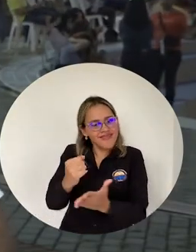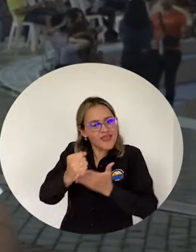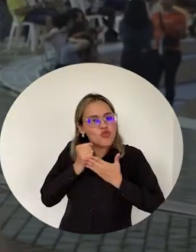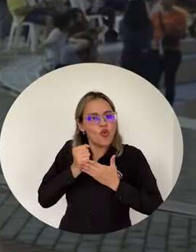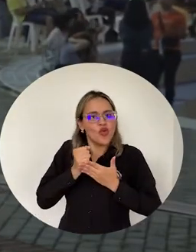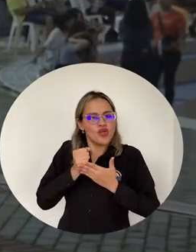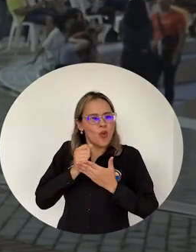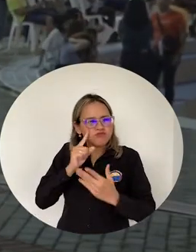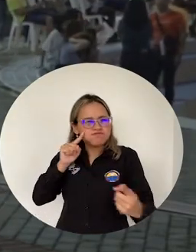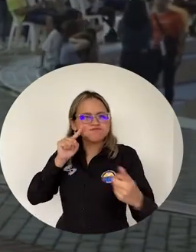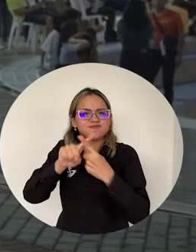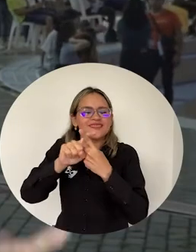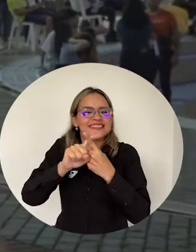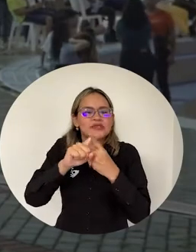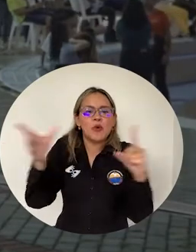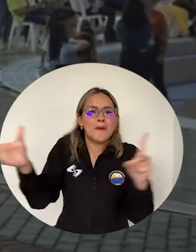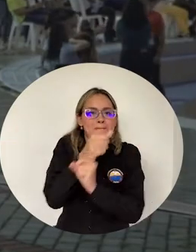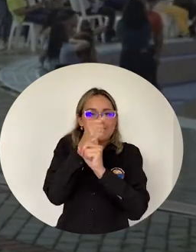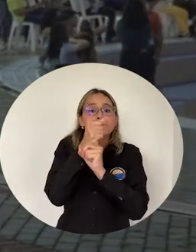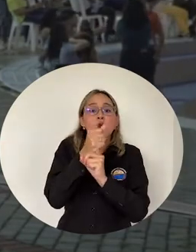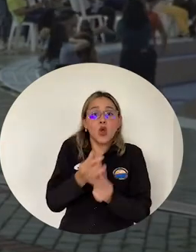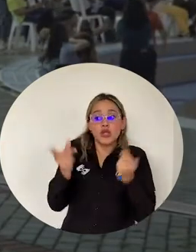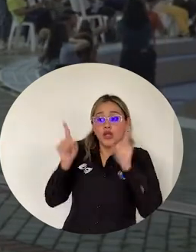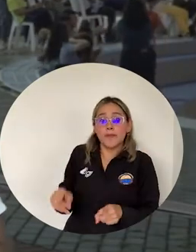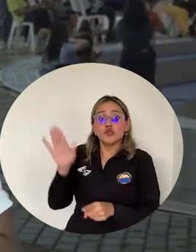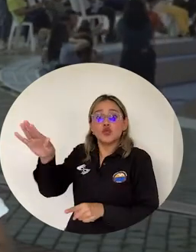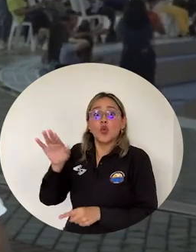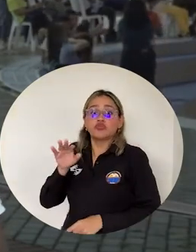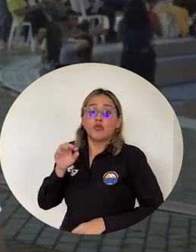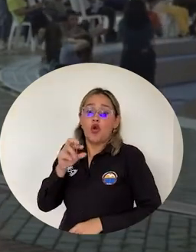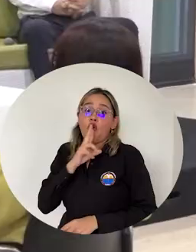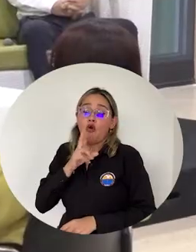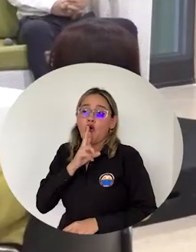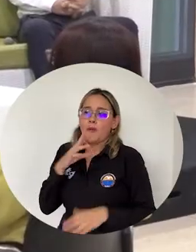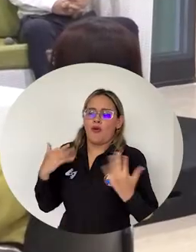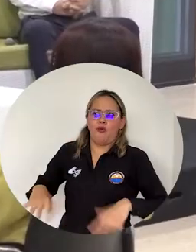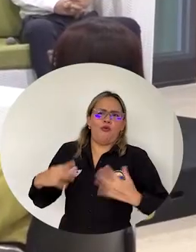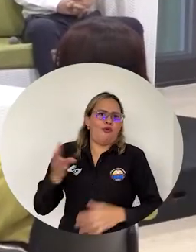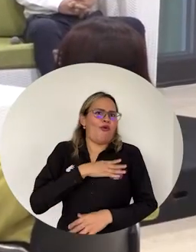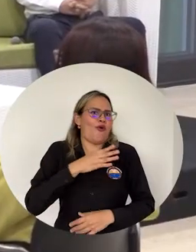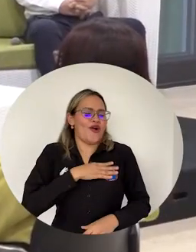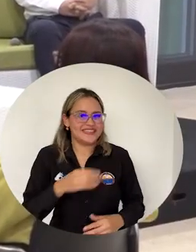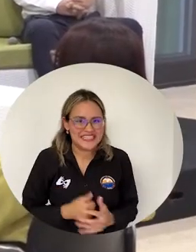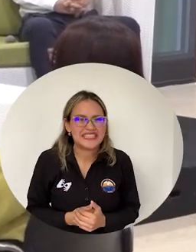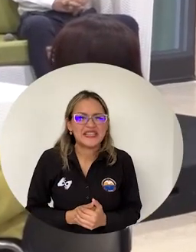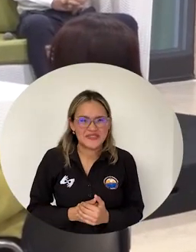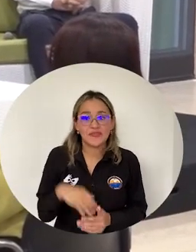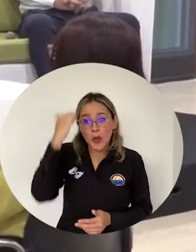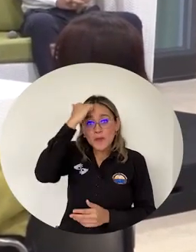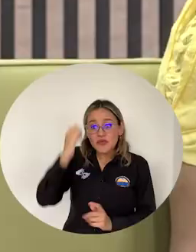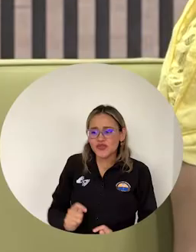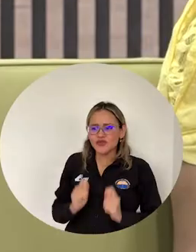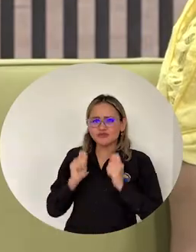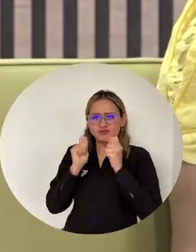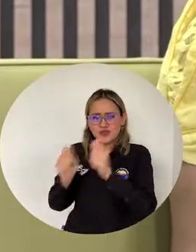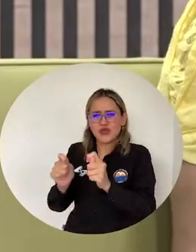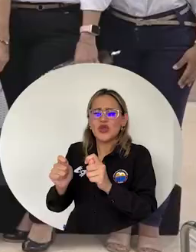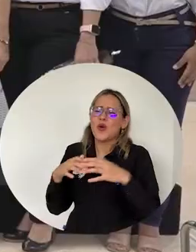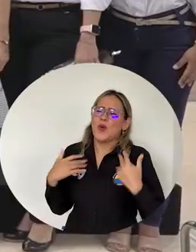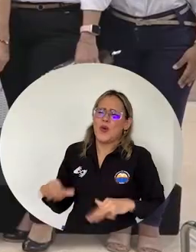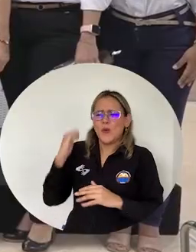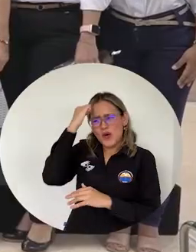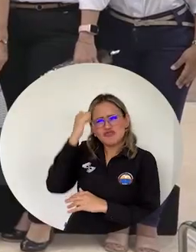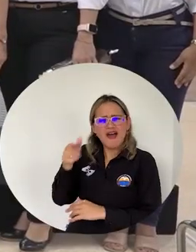Como por la sapienza Porque nos sentimos Parte de ella Al vivir Todo ese tipo De experiencia El consejo académico Entregó esta distinción A la docente